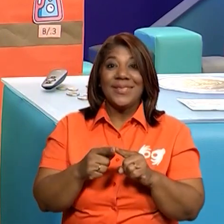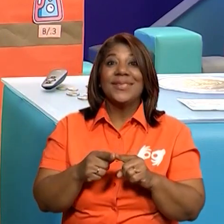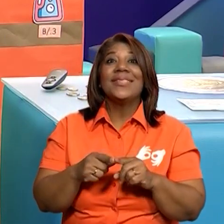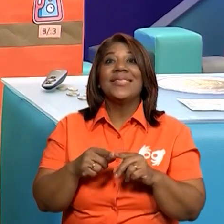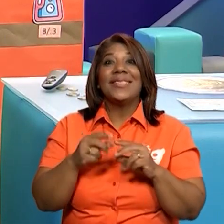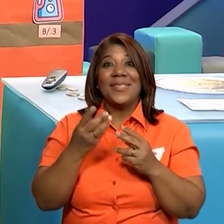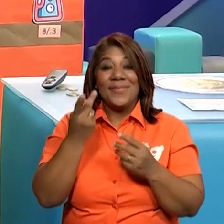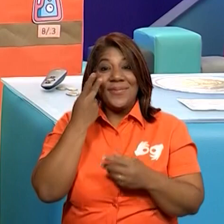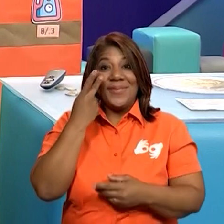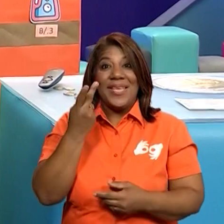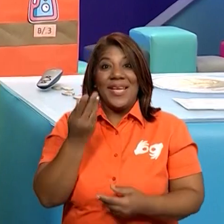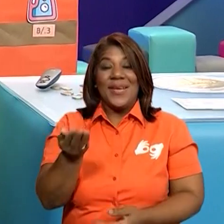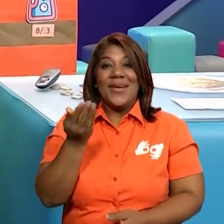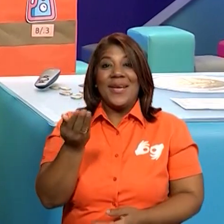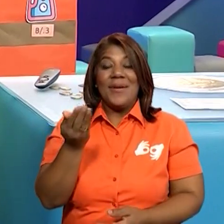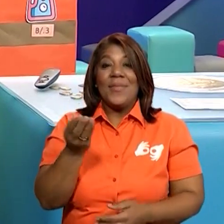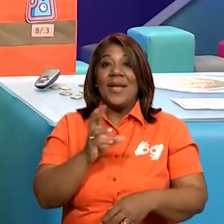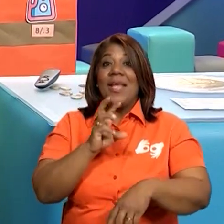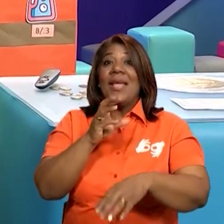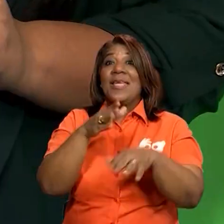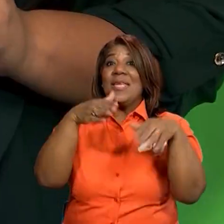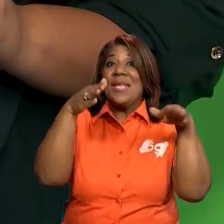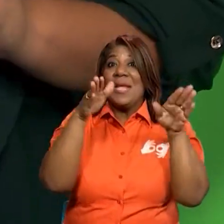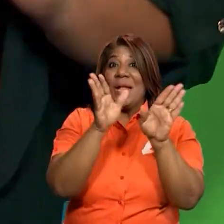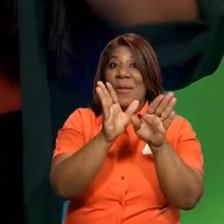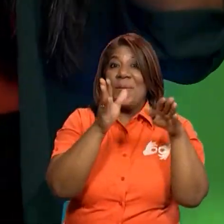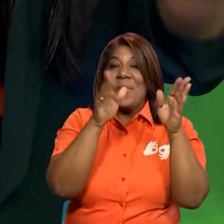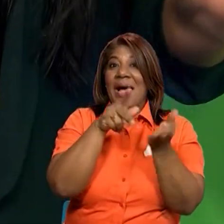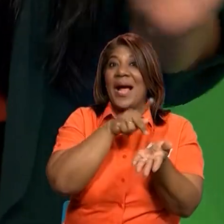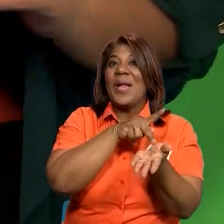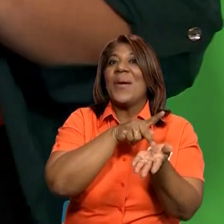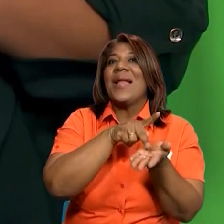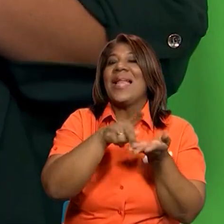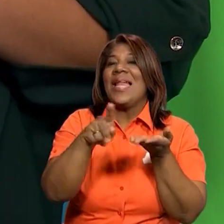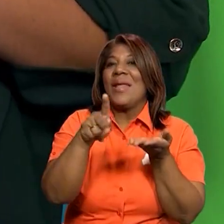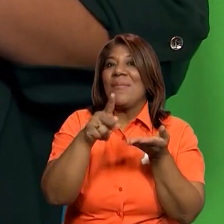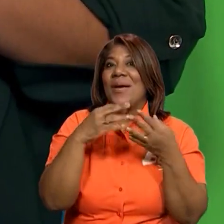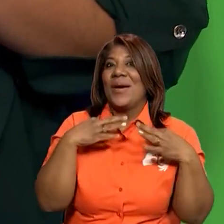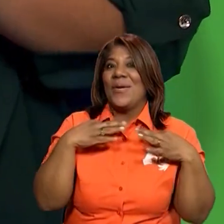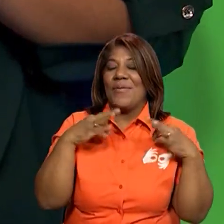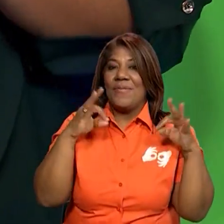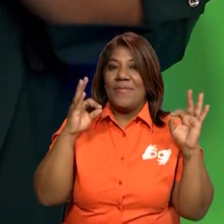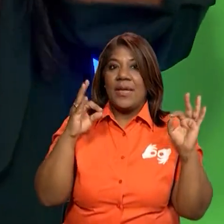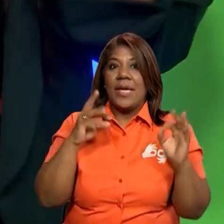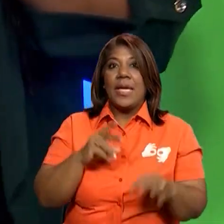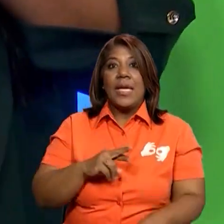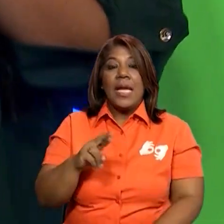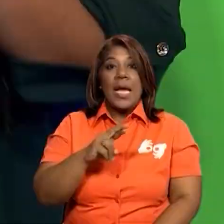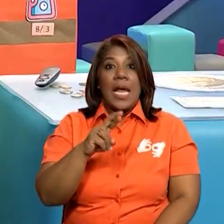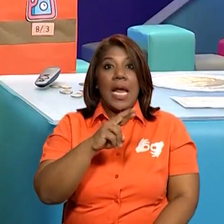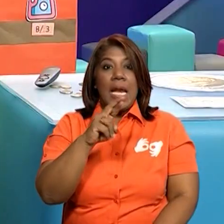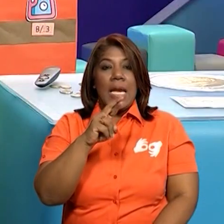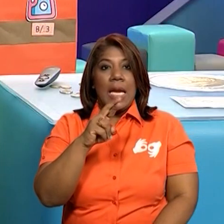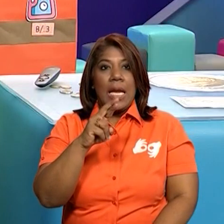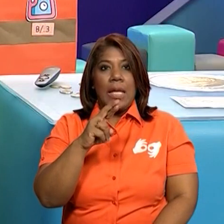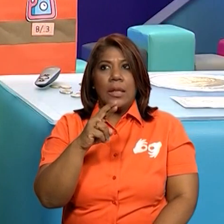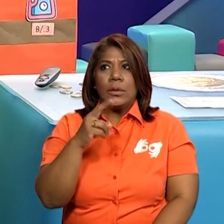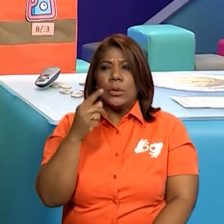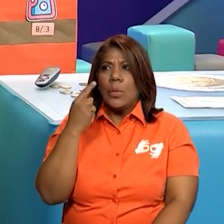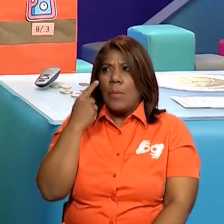y se llevó la recompensa. Pero el ratoncito vio suceder todo aquello, aprendió